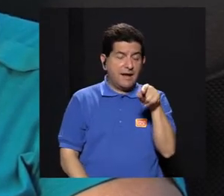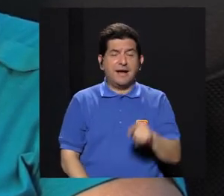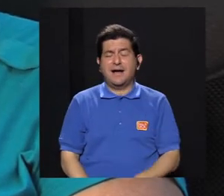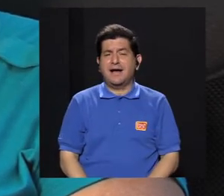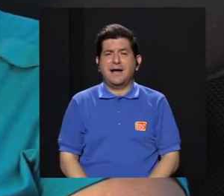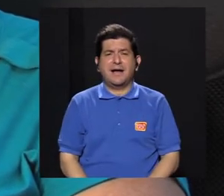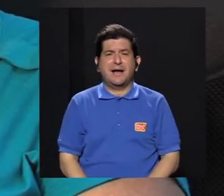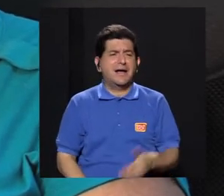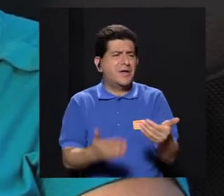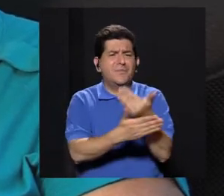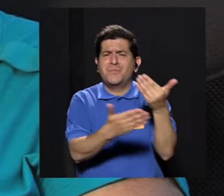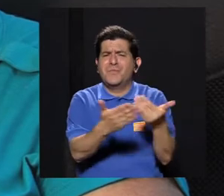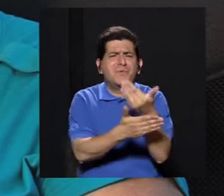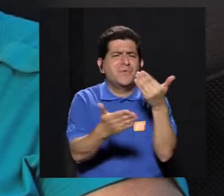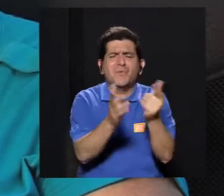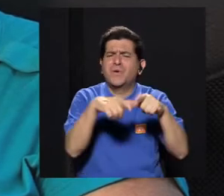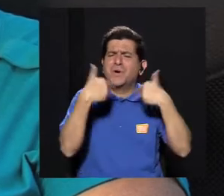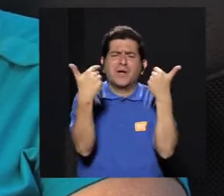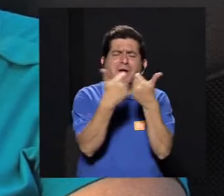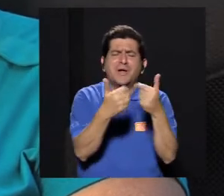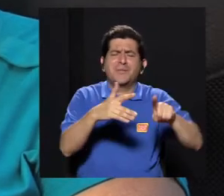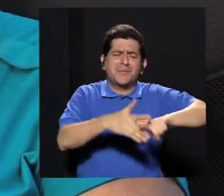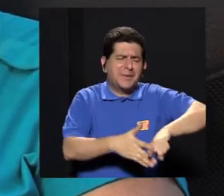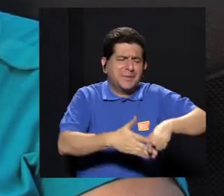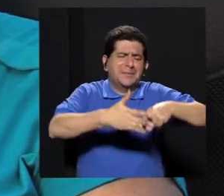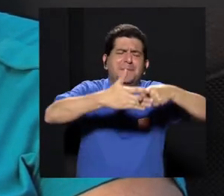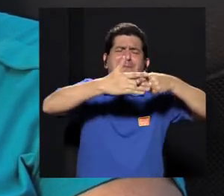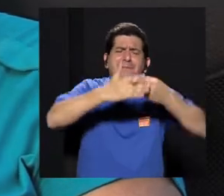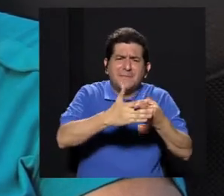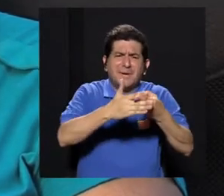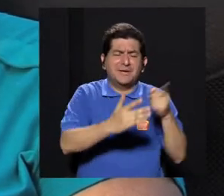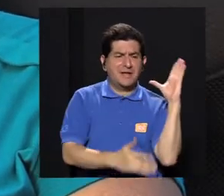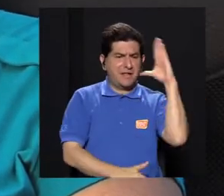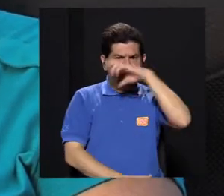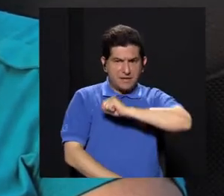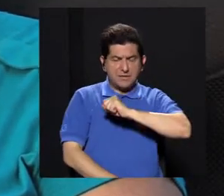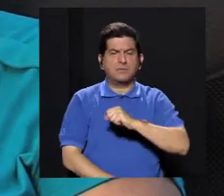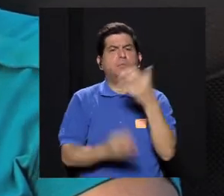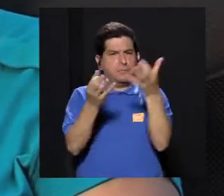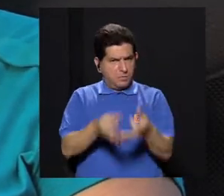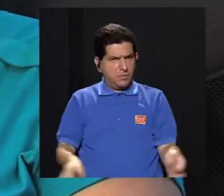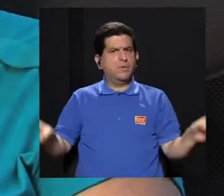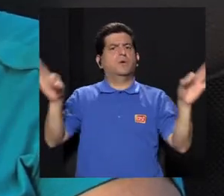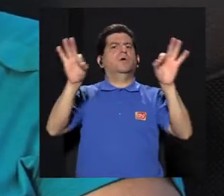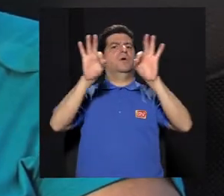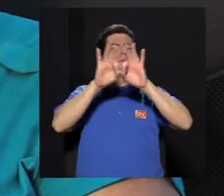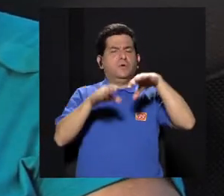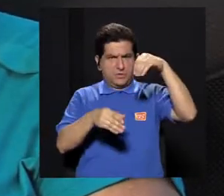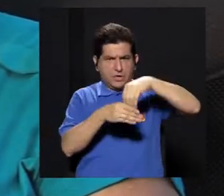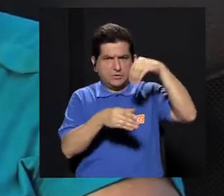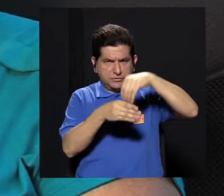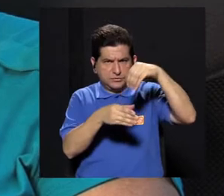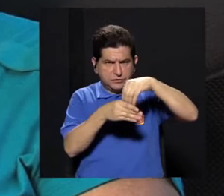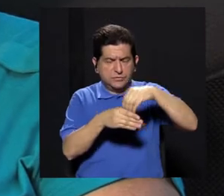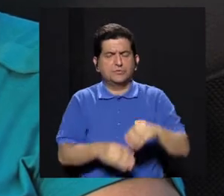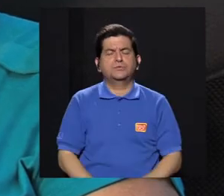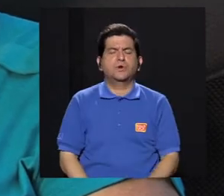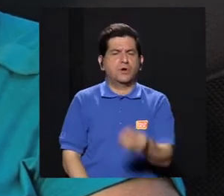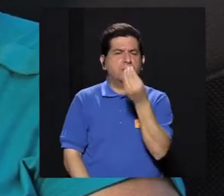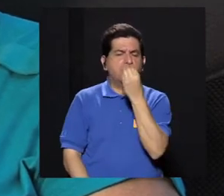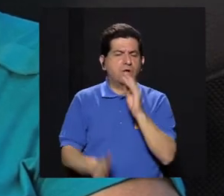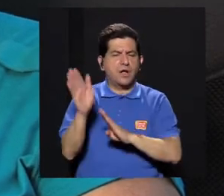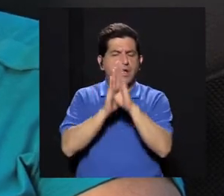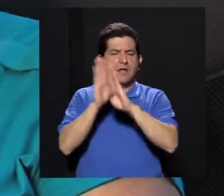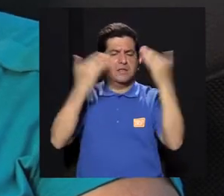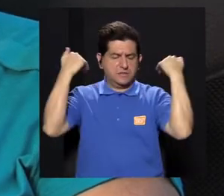una profesión muy, muy reciente y apenas estaban empezando a darse cuenta de que era muy importante el aporte de la